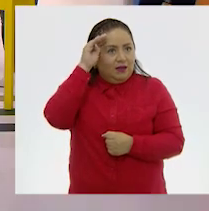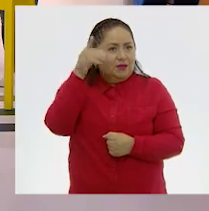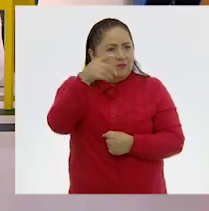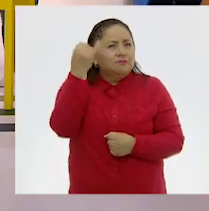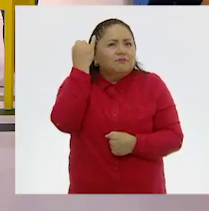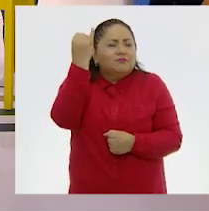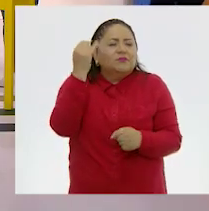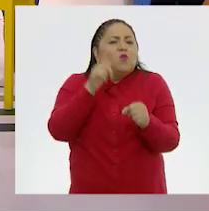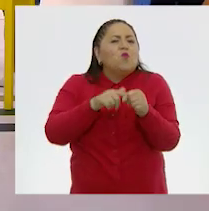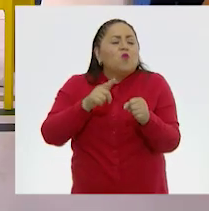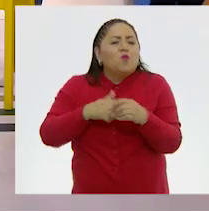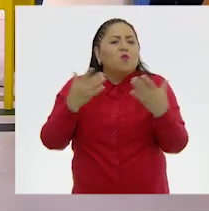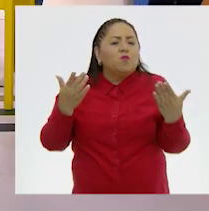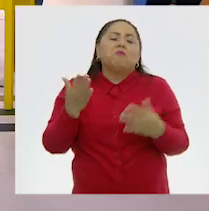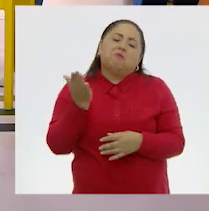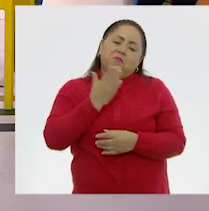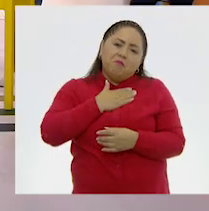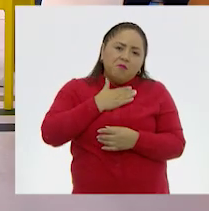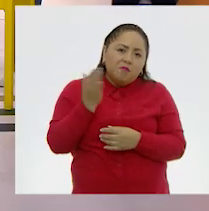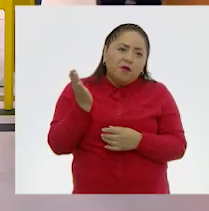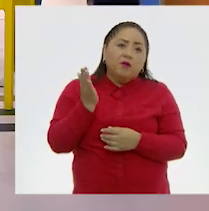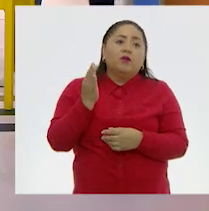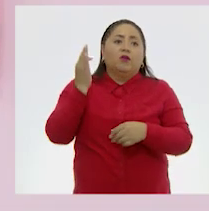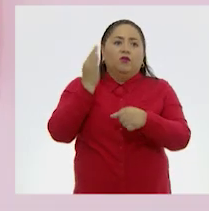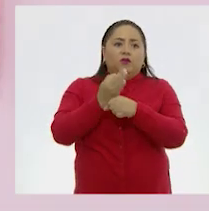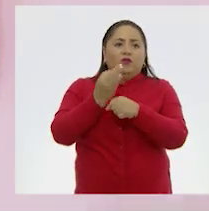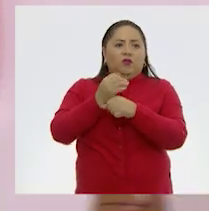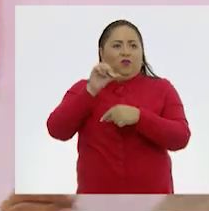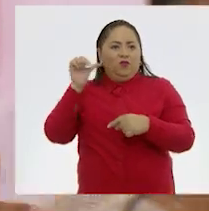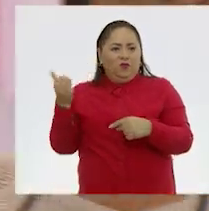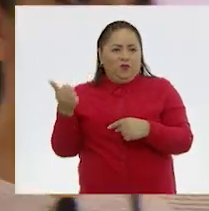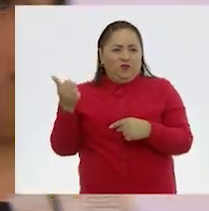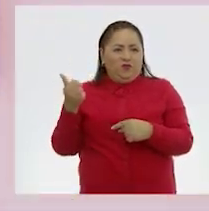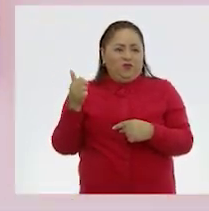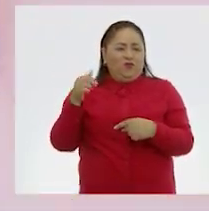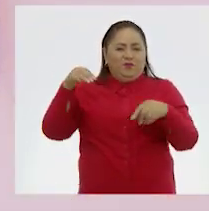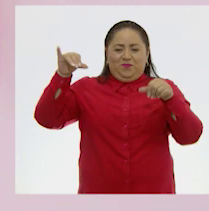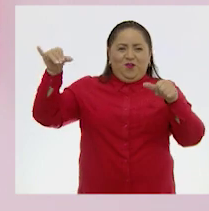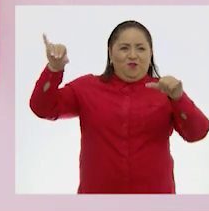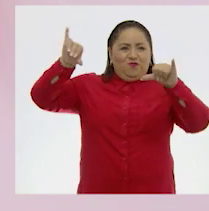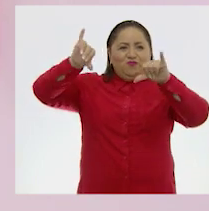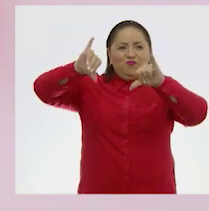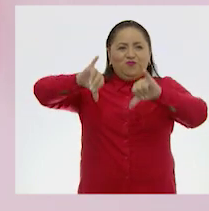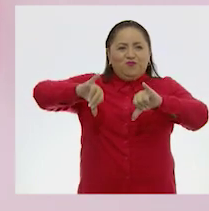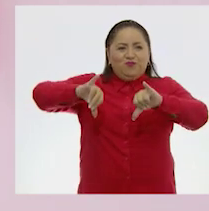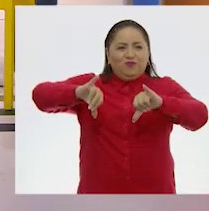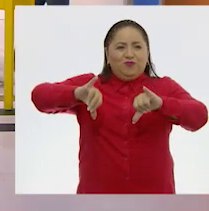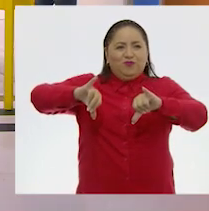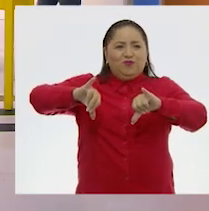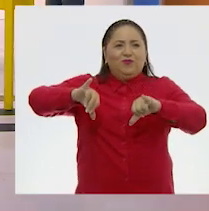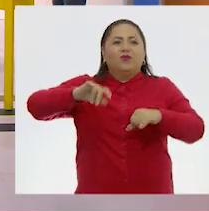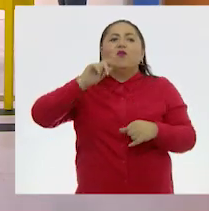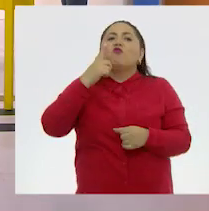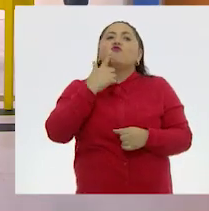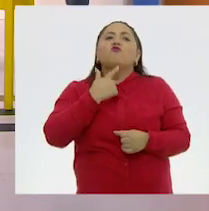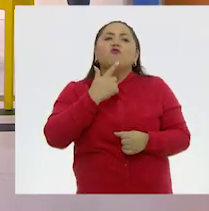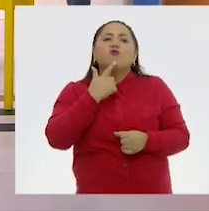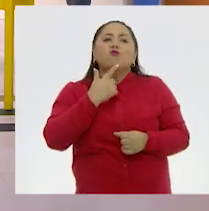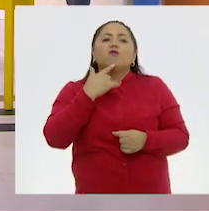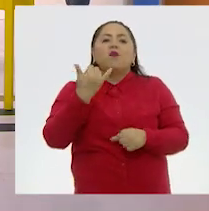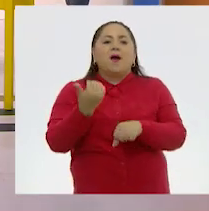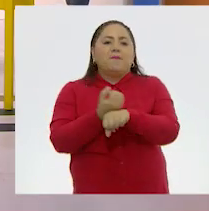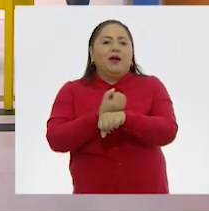se les ocurrió un color? Bueno, pues los otros dos a vaciar en la bolsita van a ser el rojo